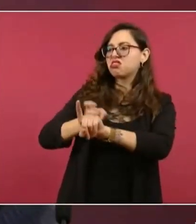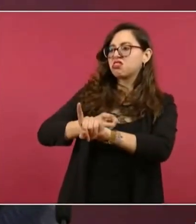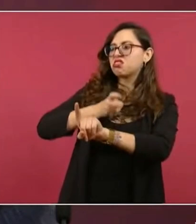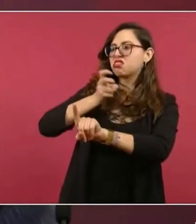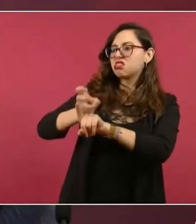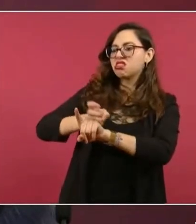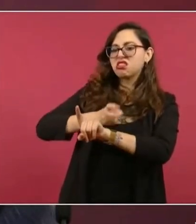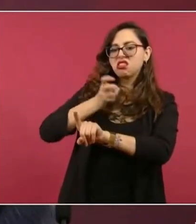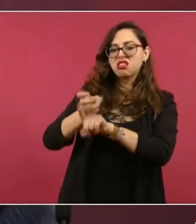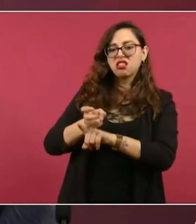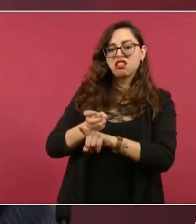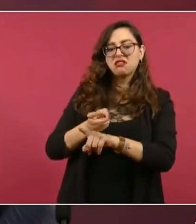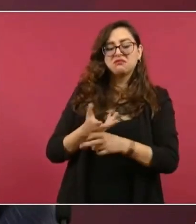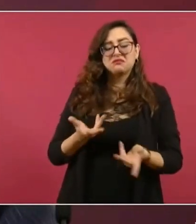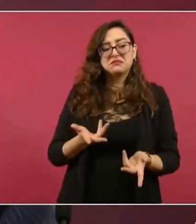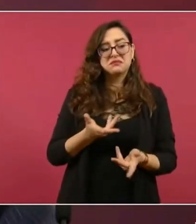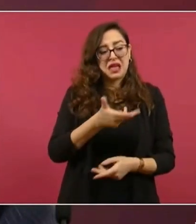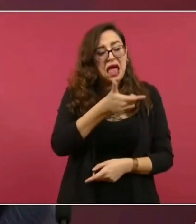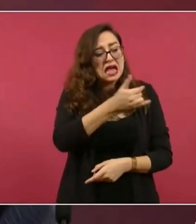excepciones, desde luego.